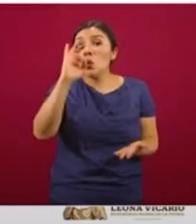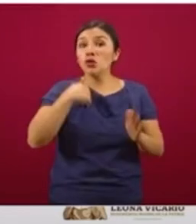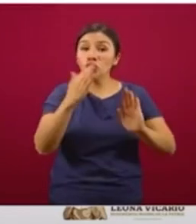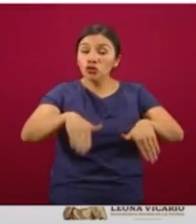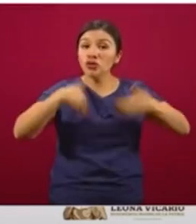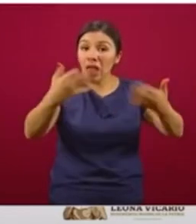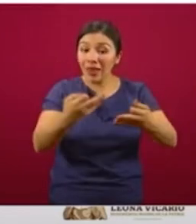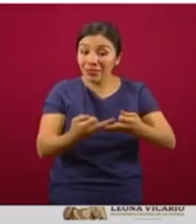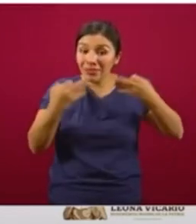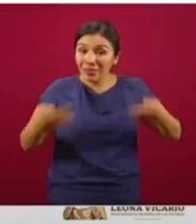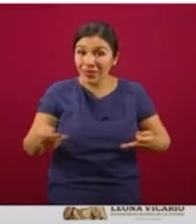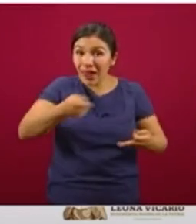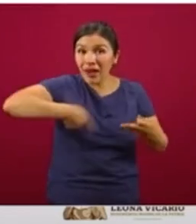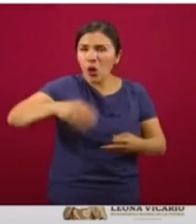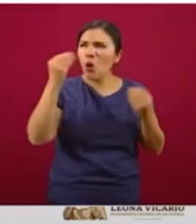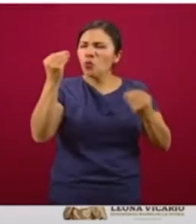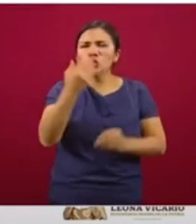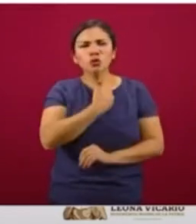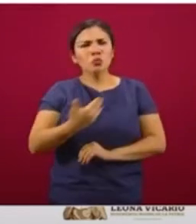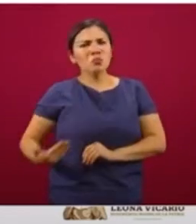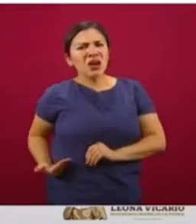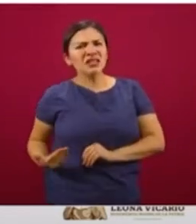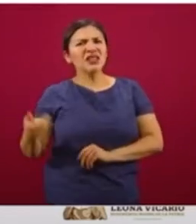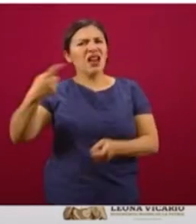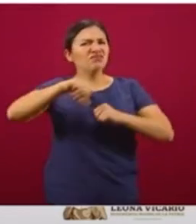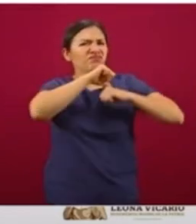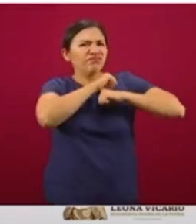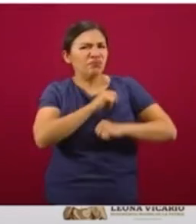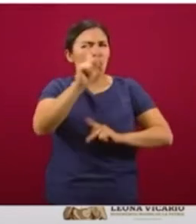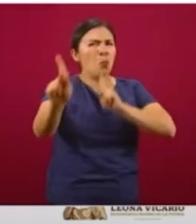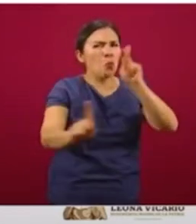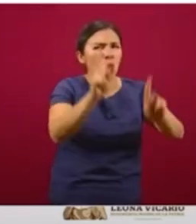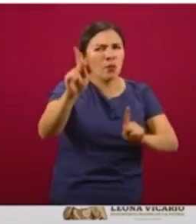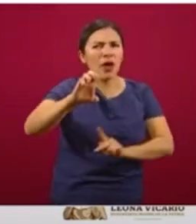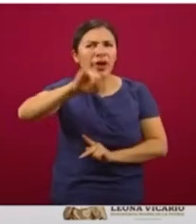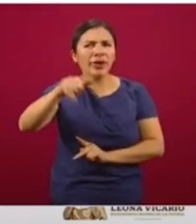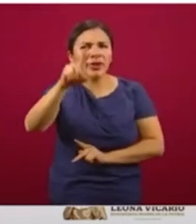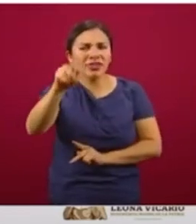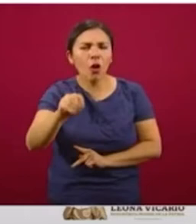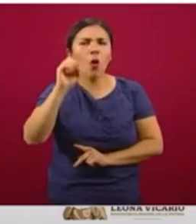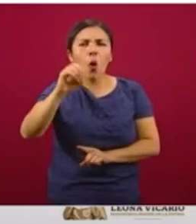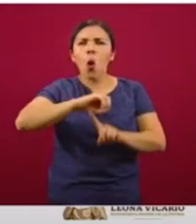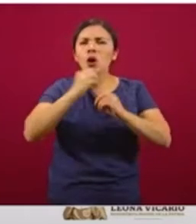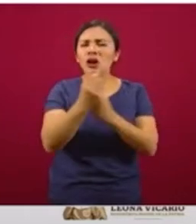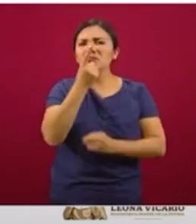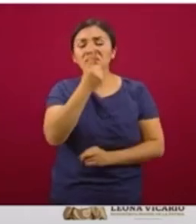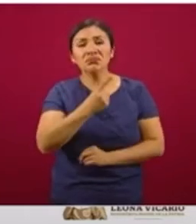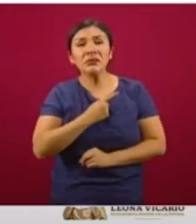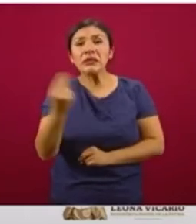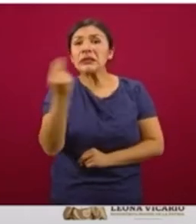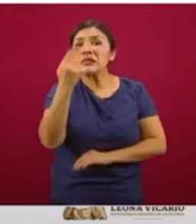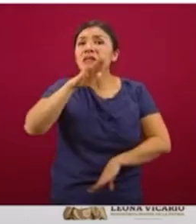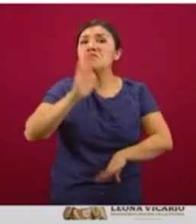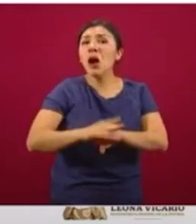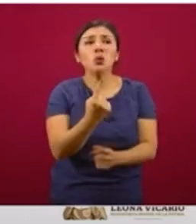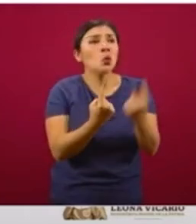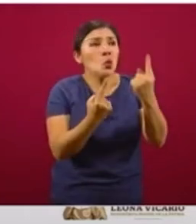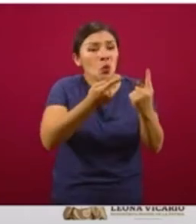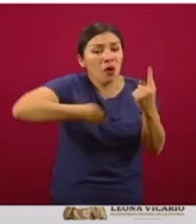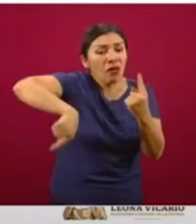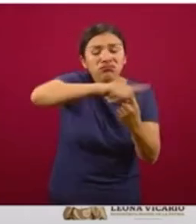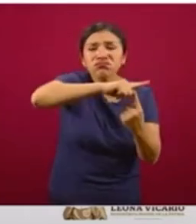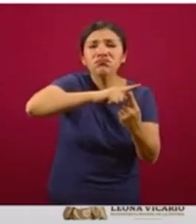muchos de los presidentes, muchos de los comisariados ejidales, muchas de las organizaciones nos dijeron se necesita más de un centro por